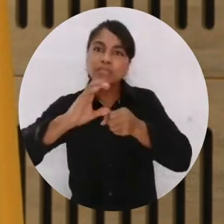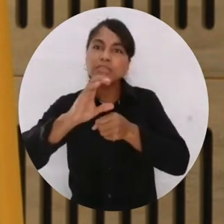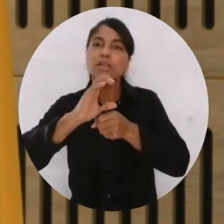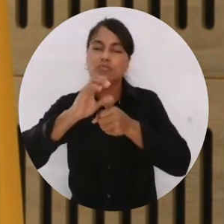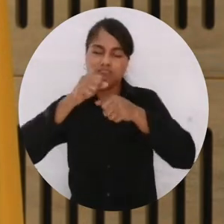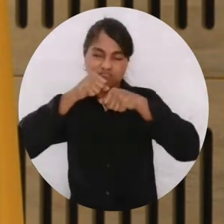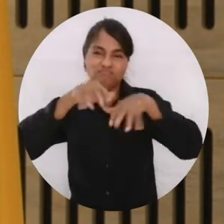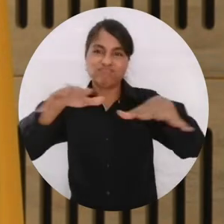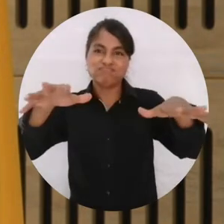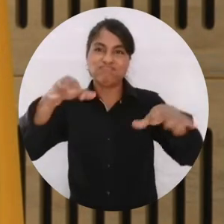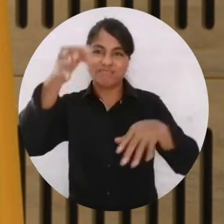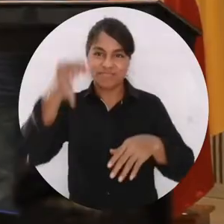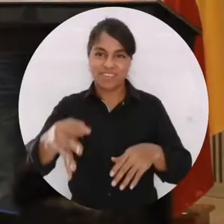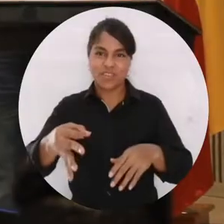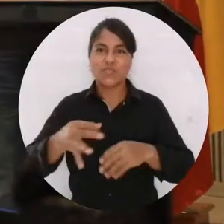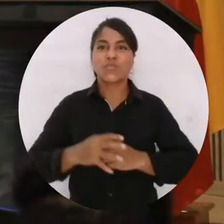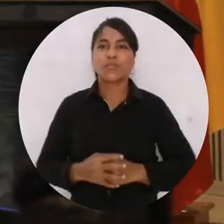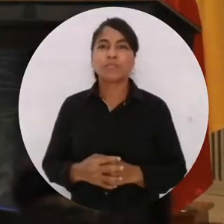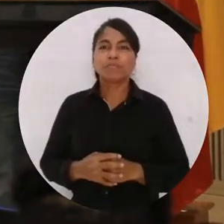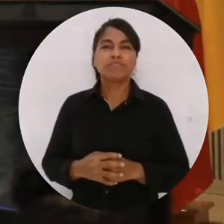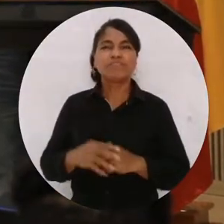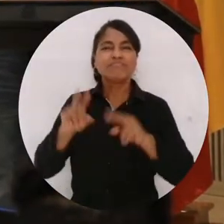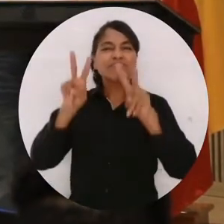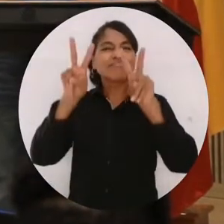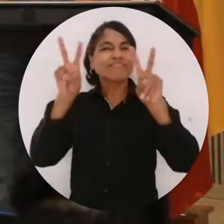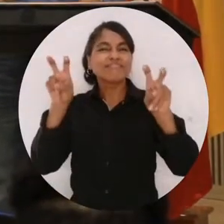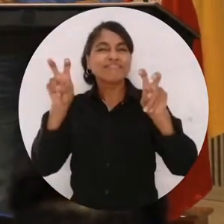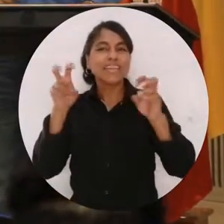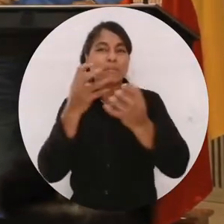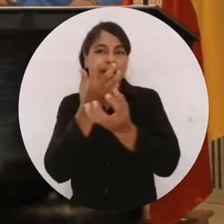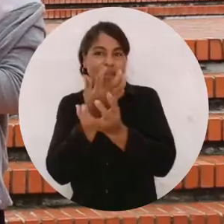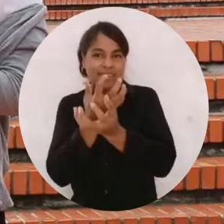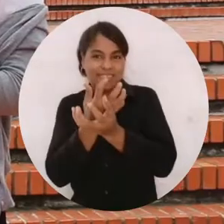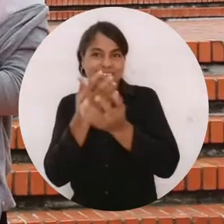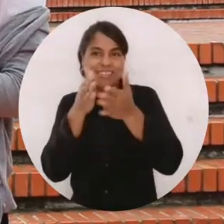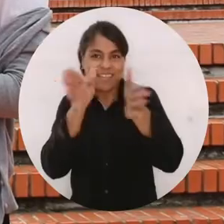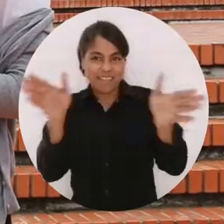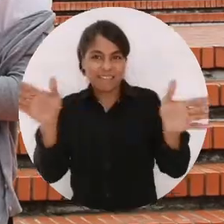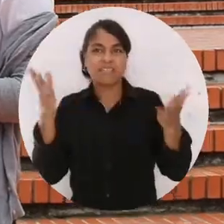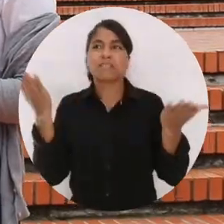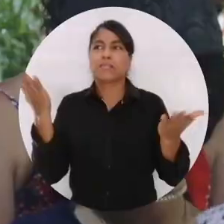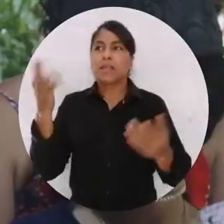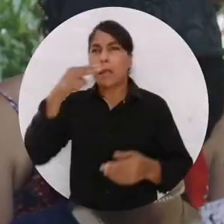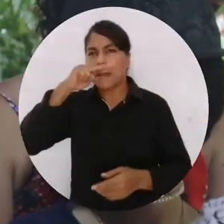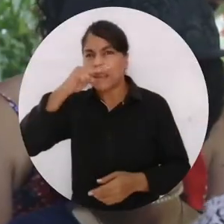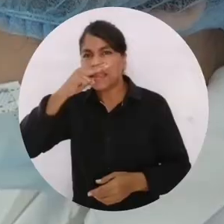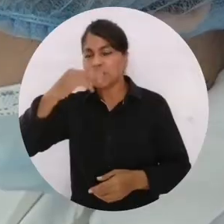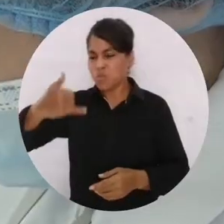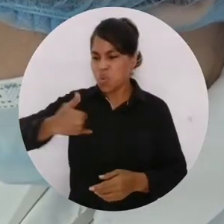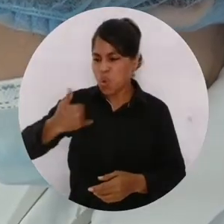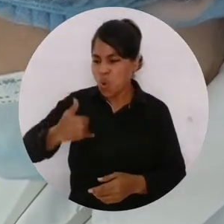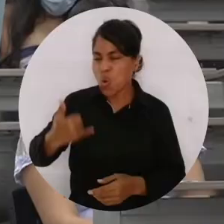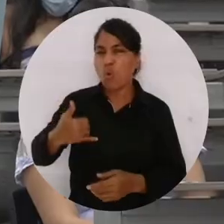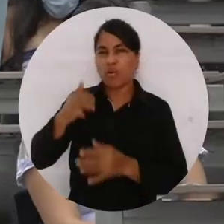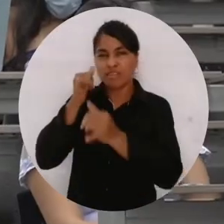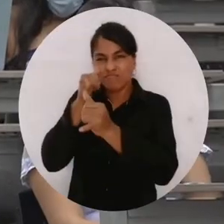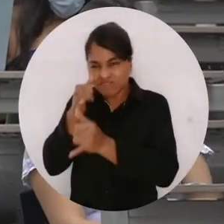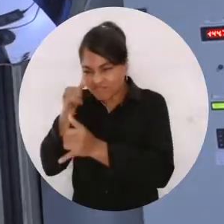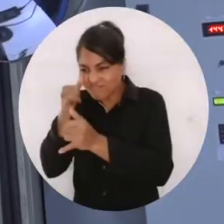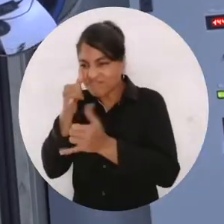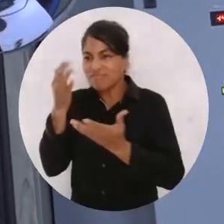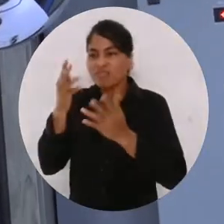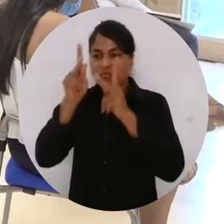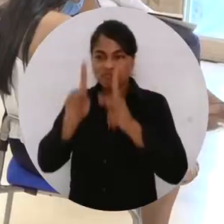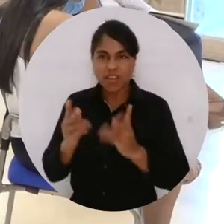automáticamente hay transferencia. La innovadora iniciativa llamada Ciencia Abierta permitirá que niños, jóvenes, científicos, estudiantes,